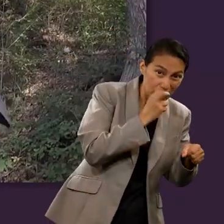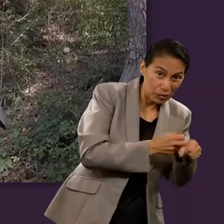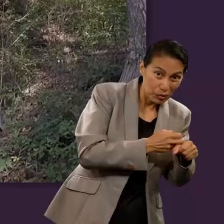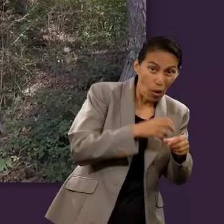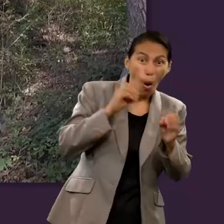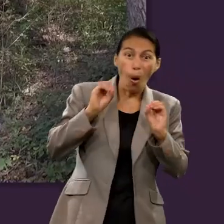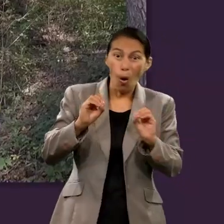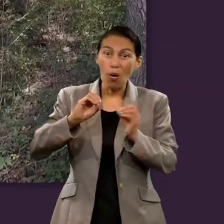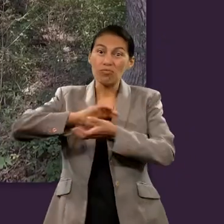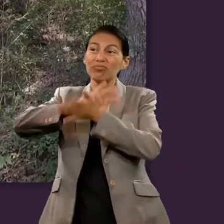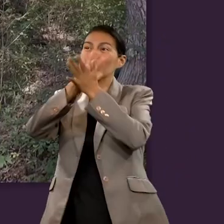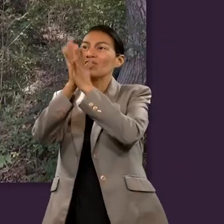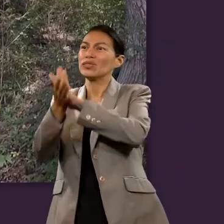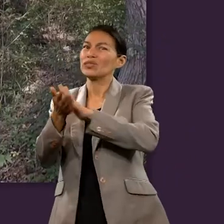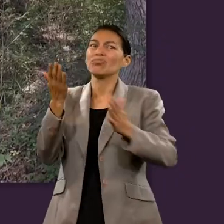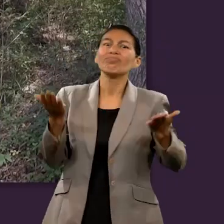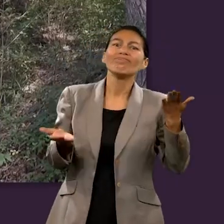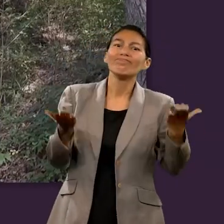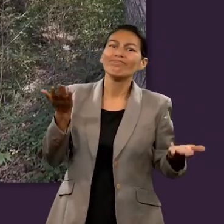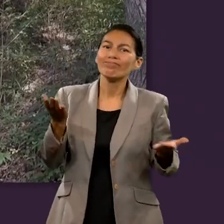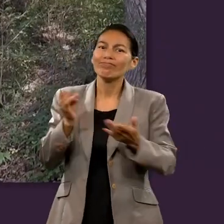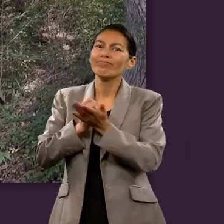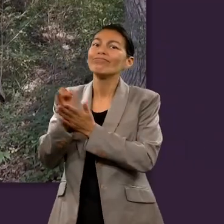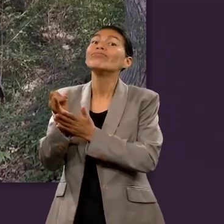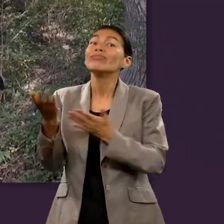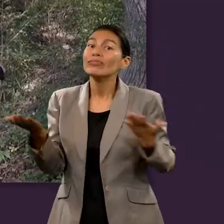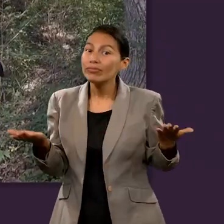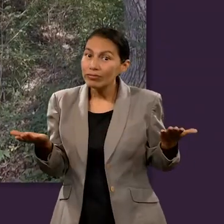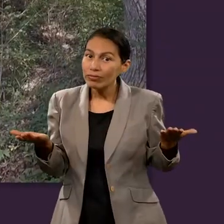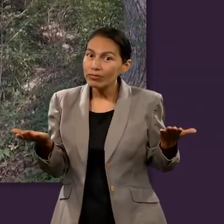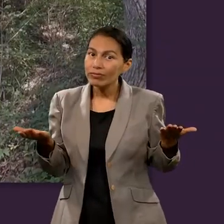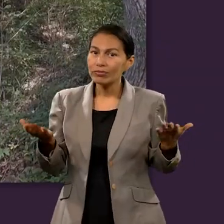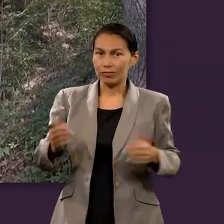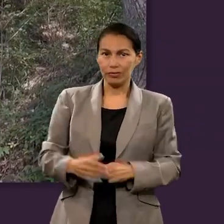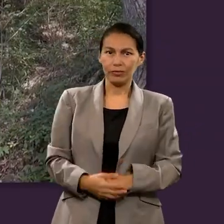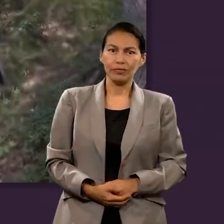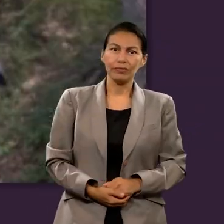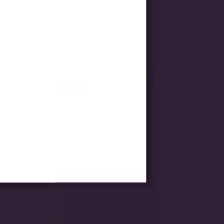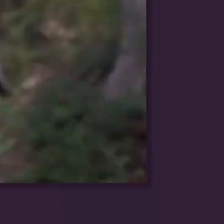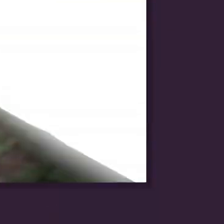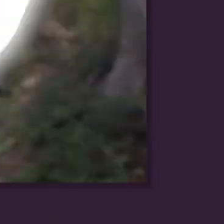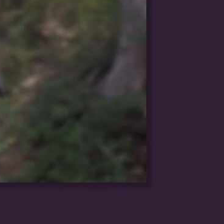la vez la que nos lleva al endurecimiento o a la conversión